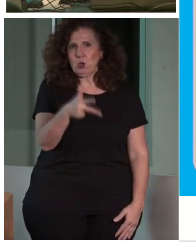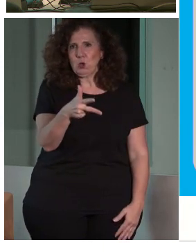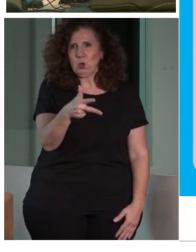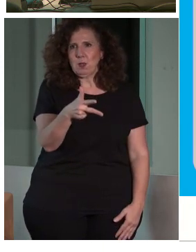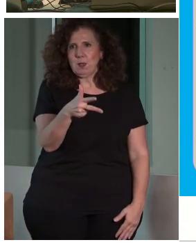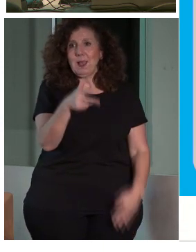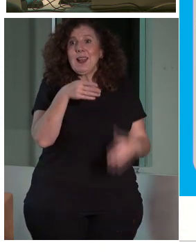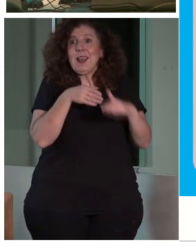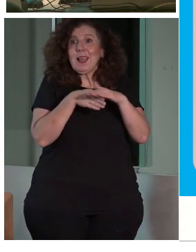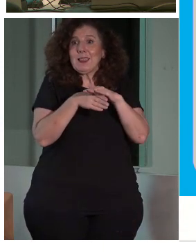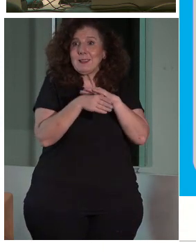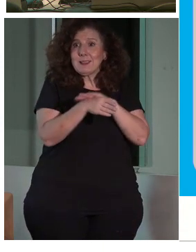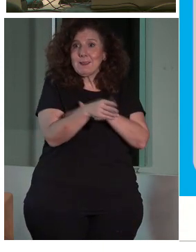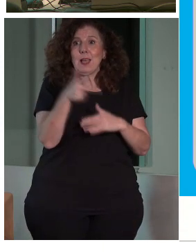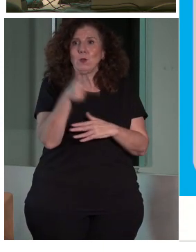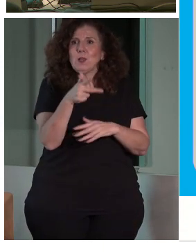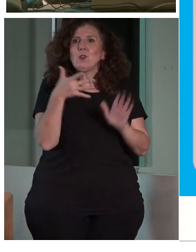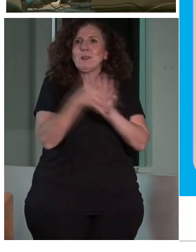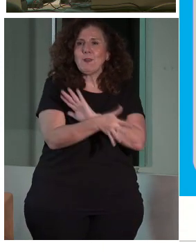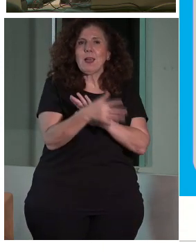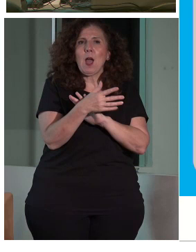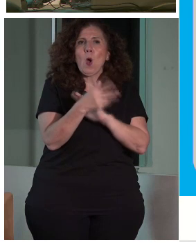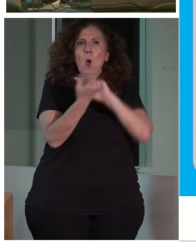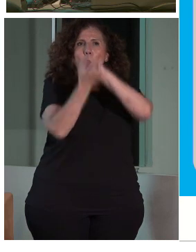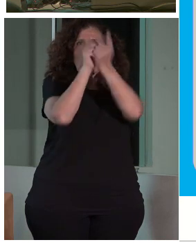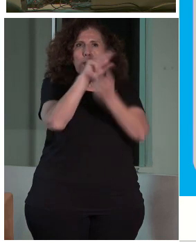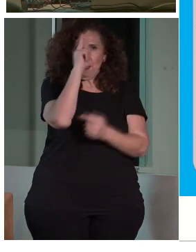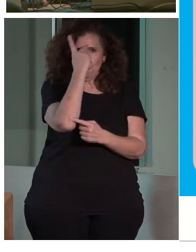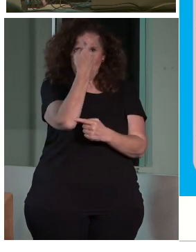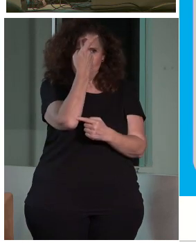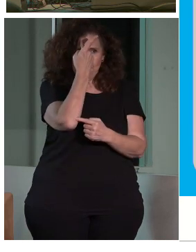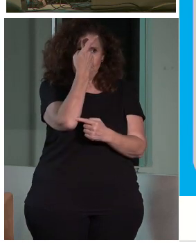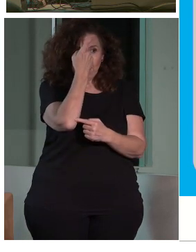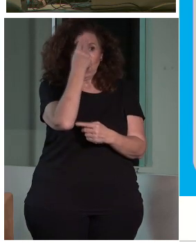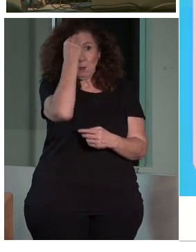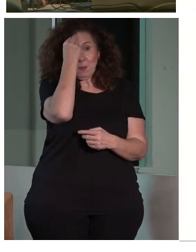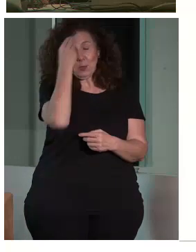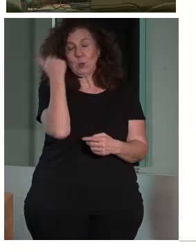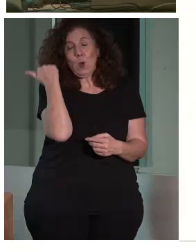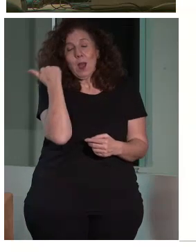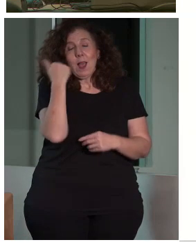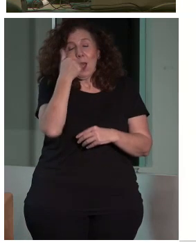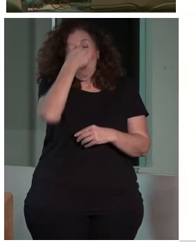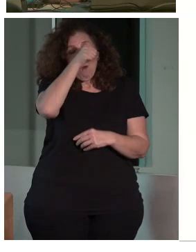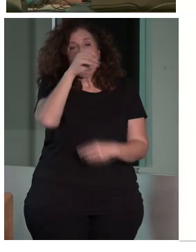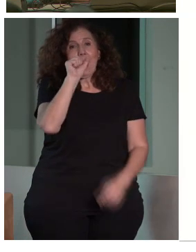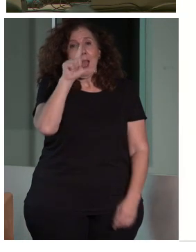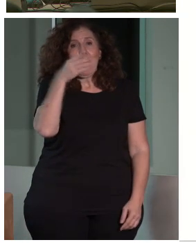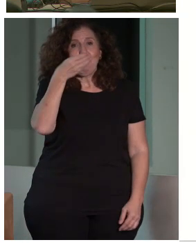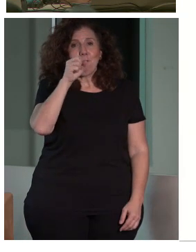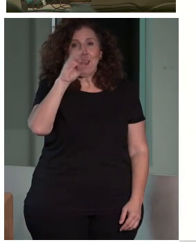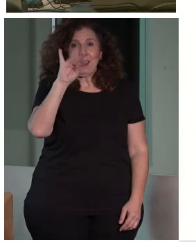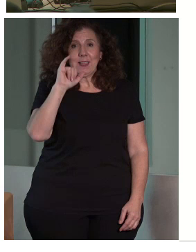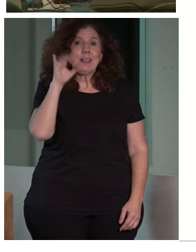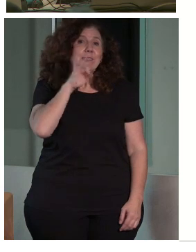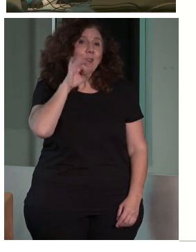importante ese cambio de mirada. Y a lo mejor Alberti en este siglo hubiese hecho otros edificios que hubiésemos podido acceder